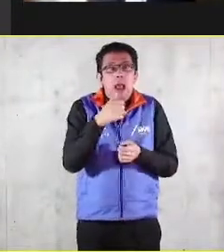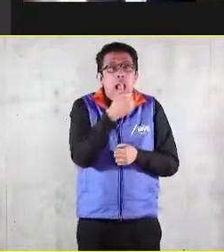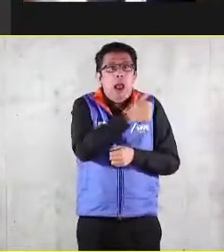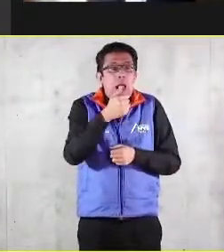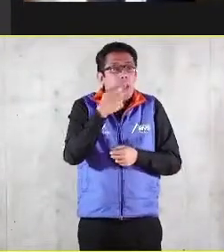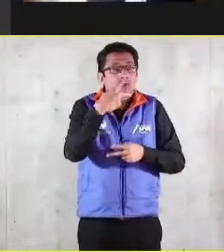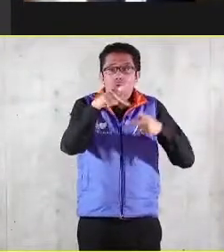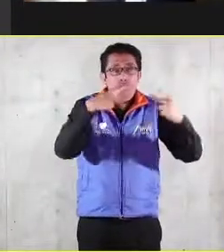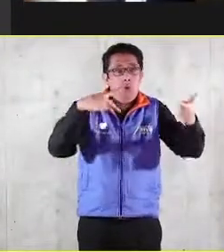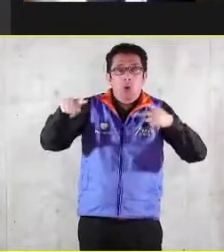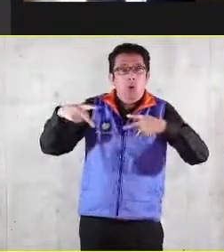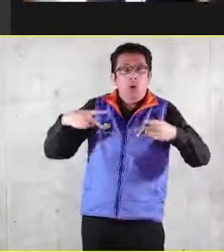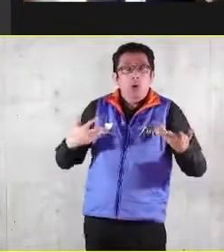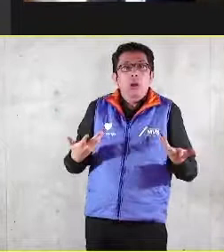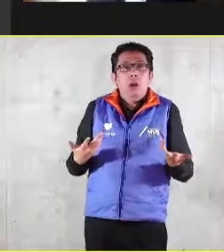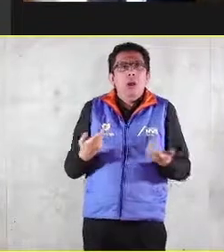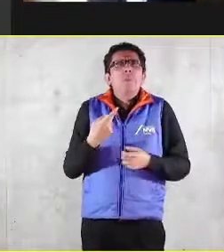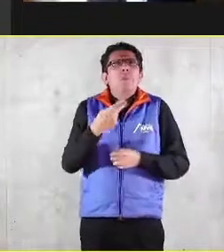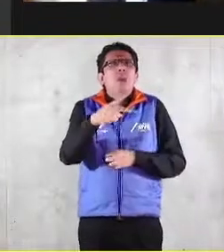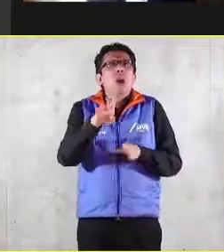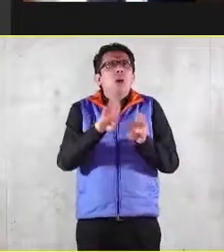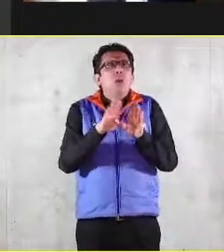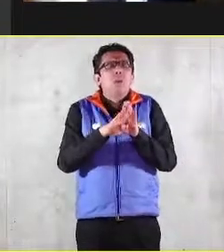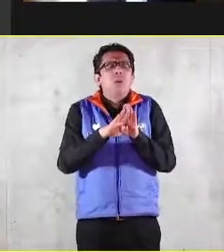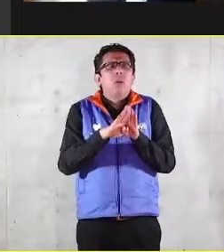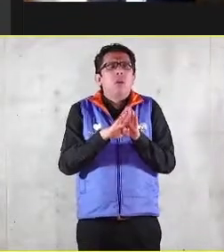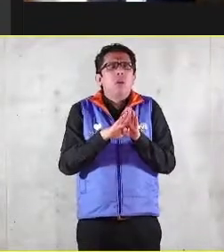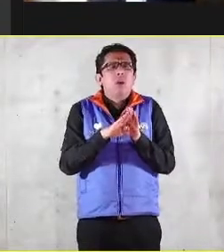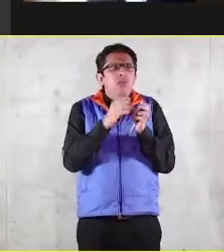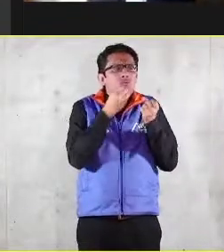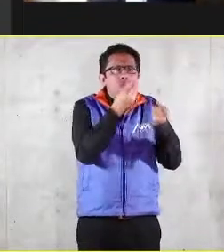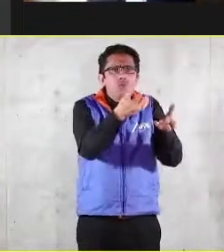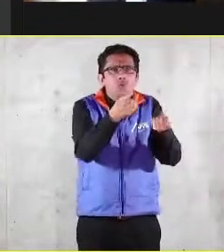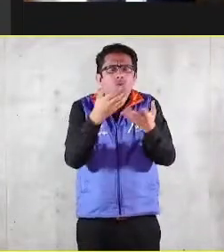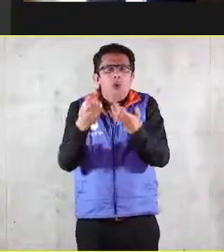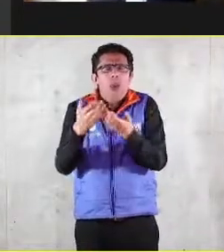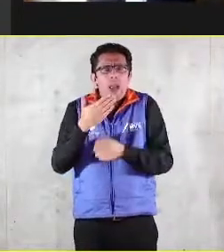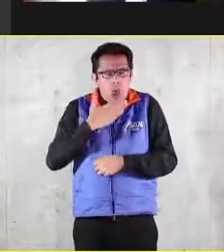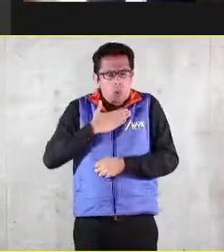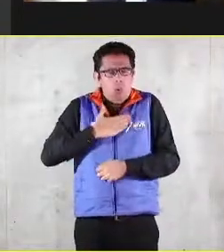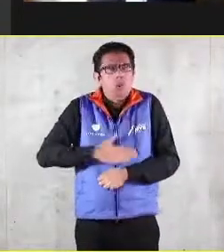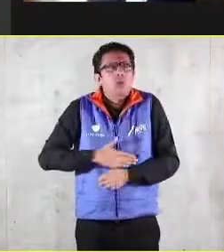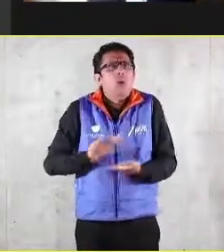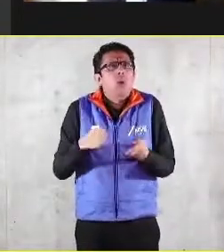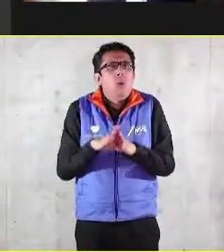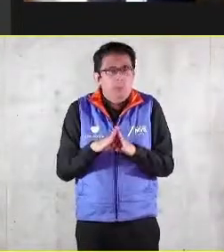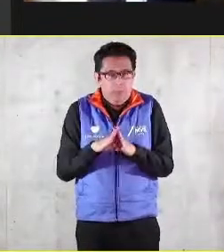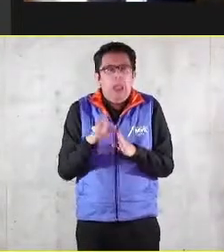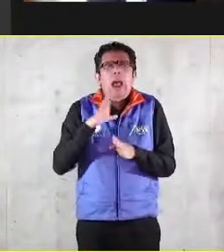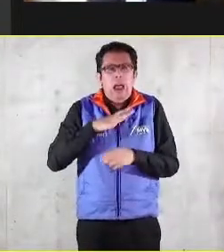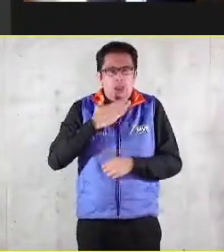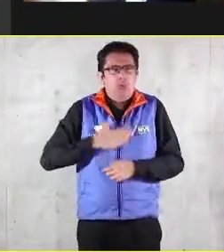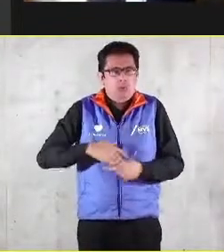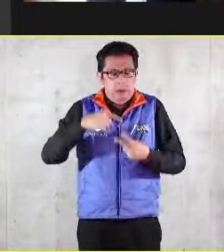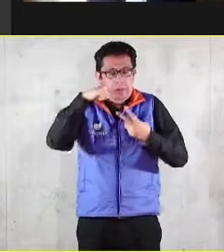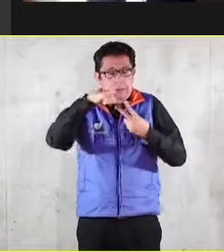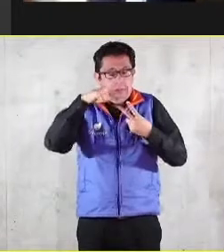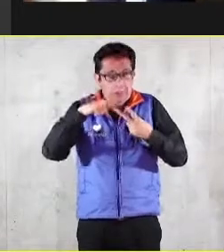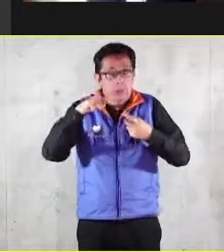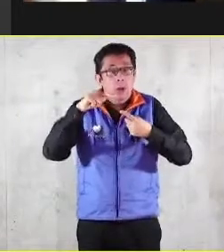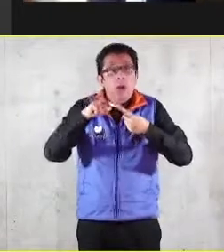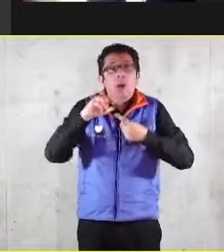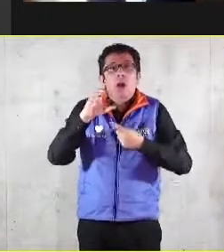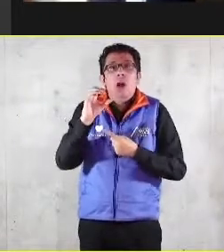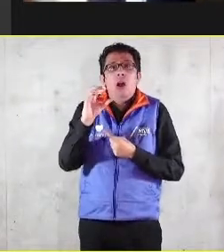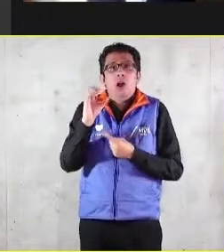nos apropiemos de forma justa de los bienes de la tierra? Y eso implica entender dos formas de justicia la conmutativa